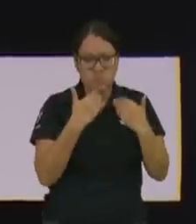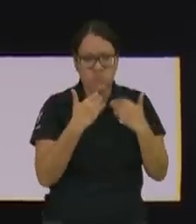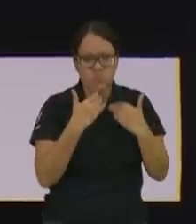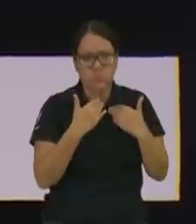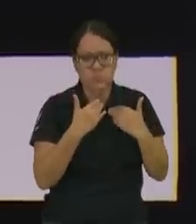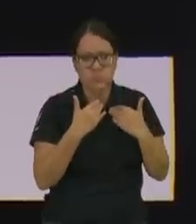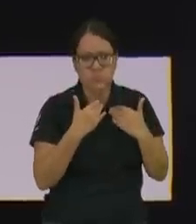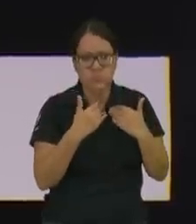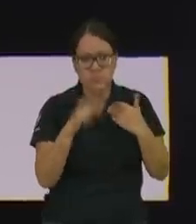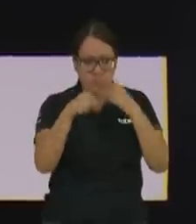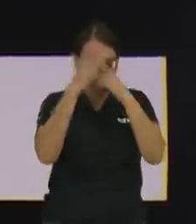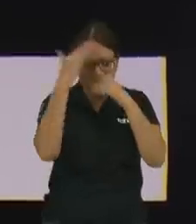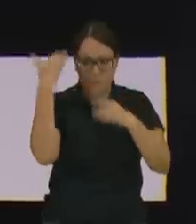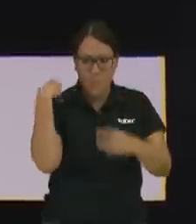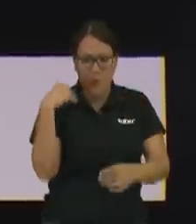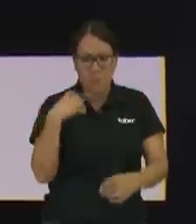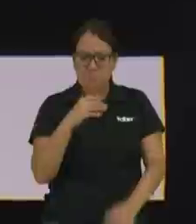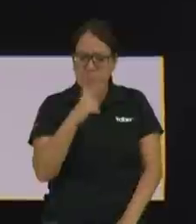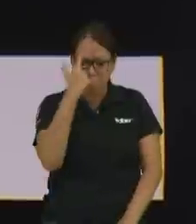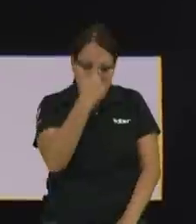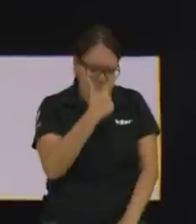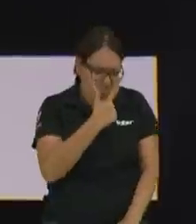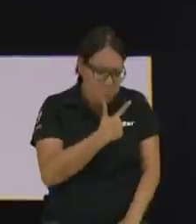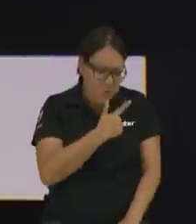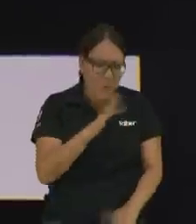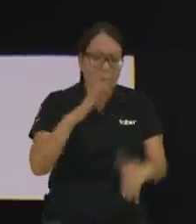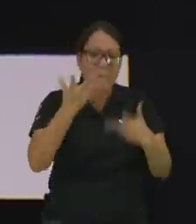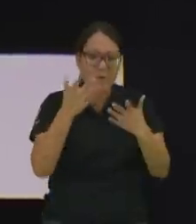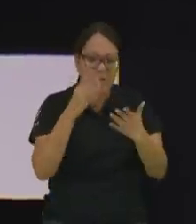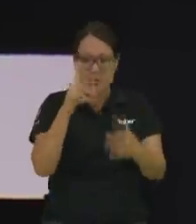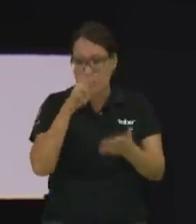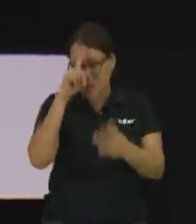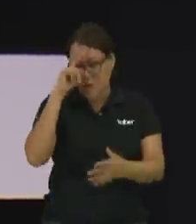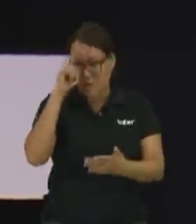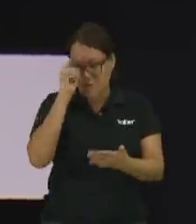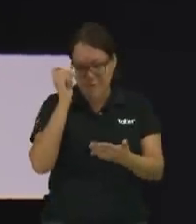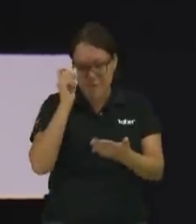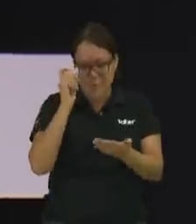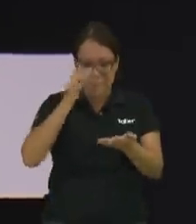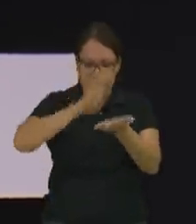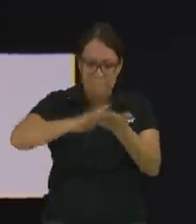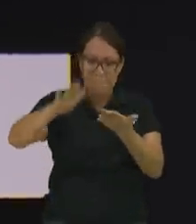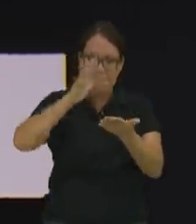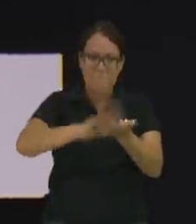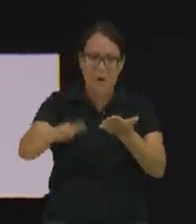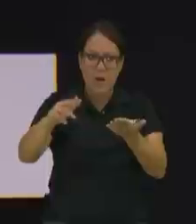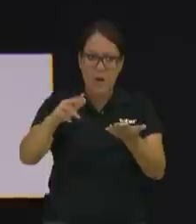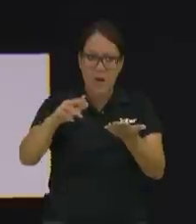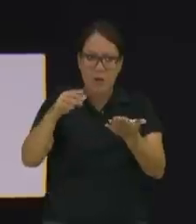habrá señoritas aquí que están tristes porque están ganando el salario mínimo pero no andan prestando el trasero a nadie